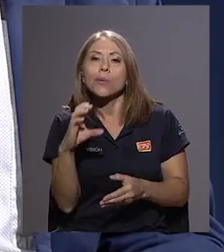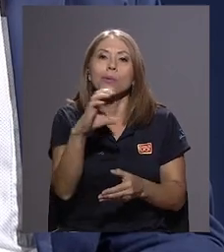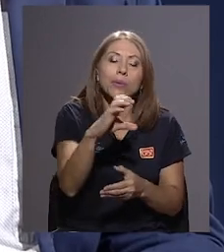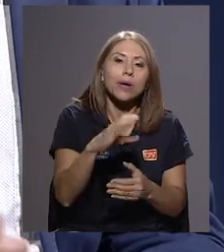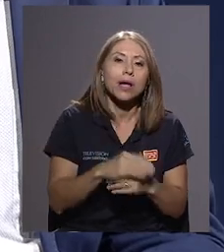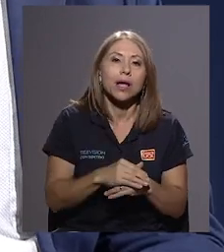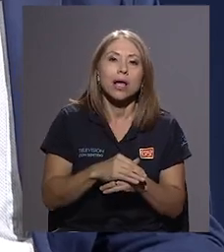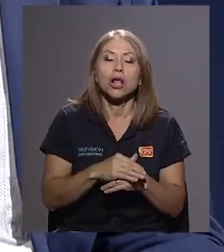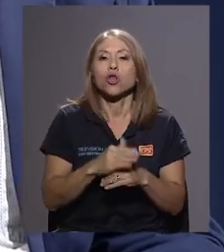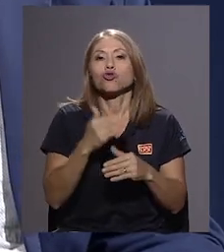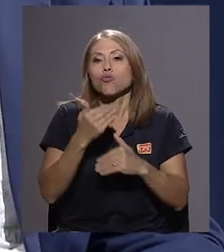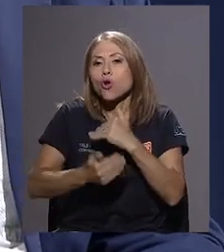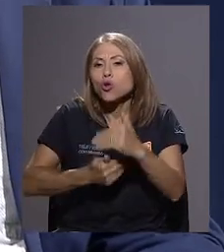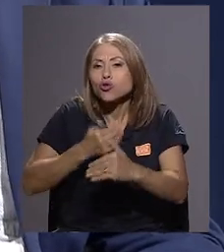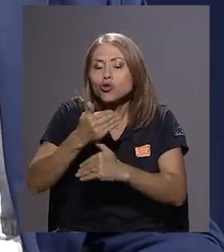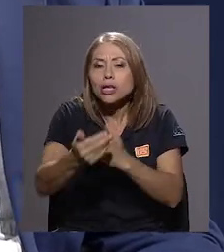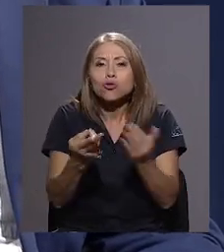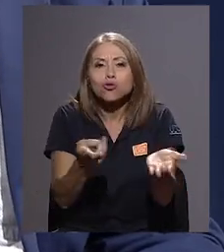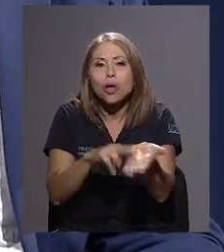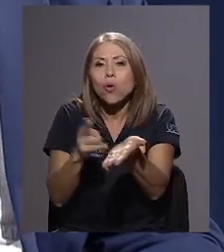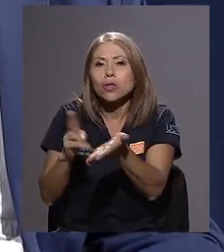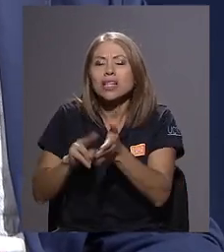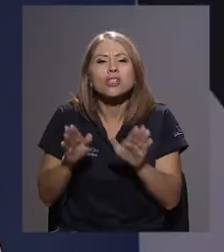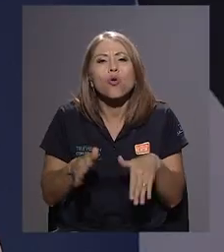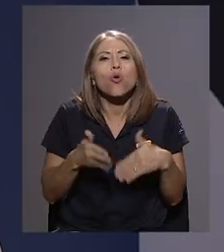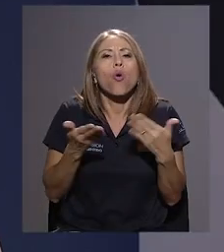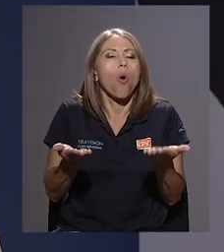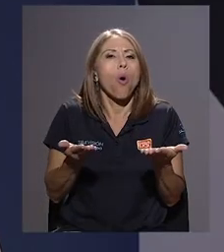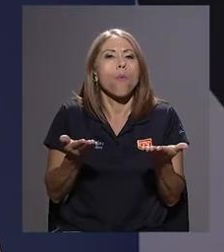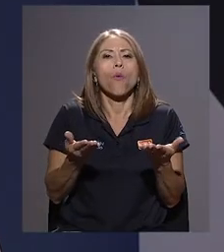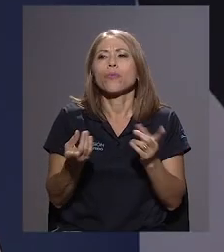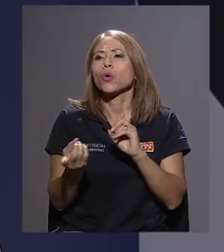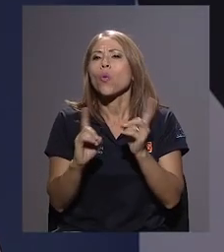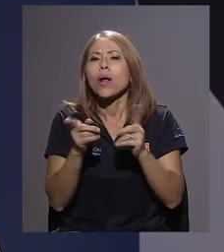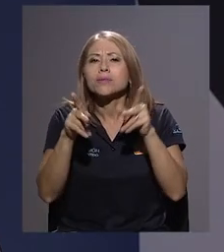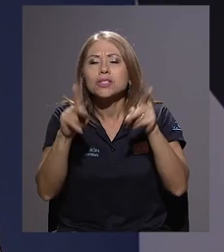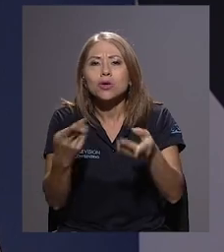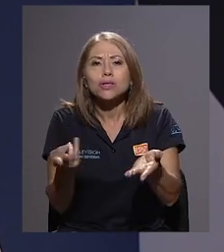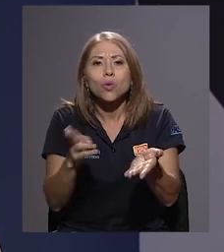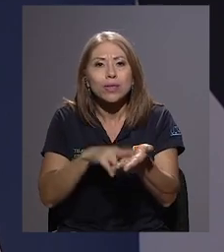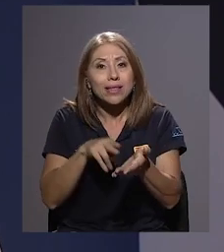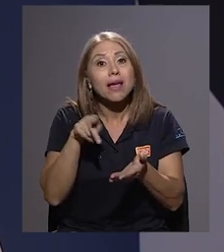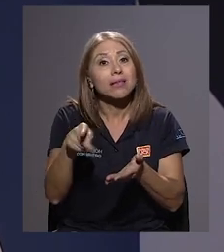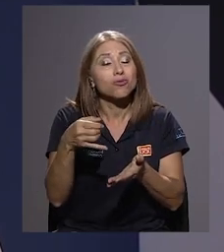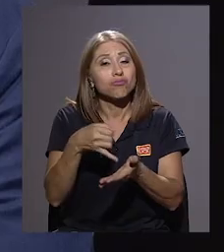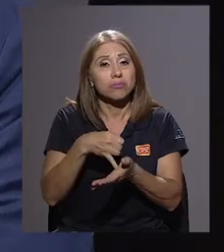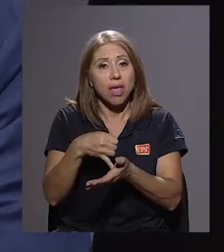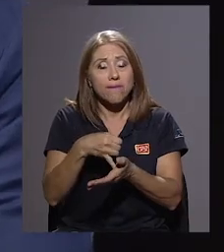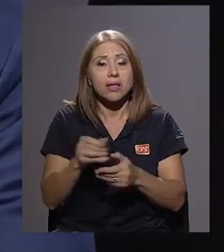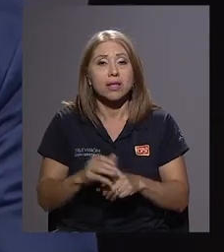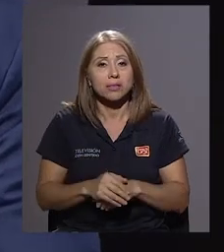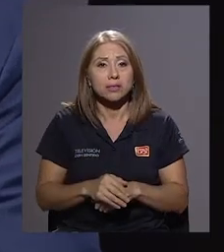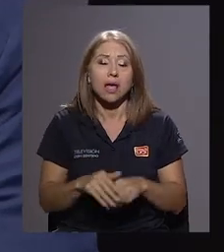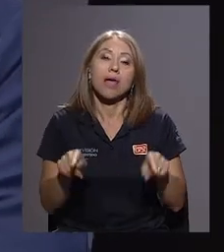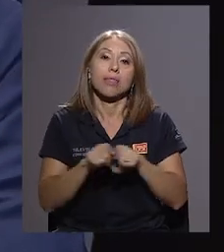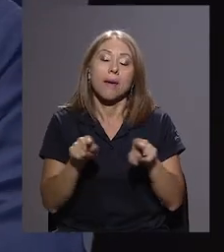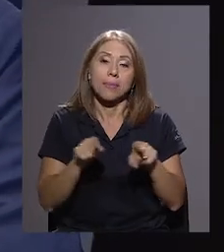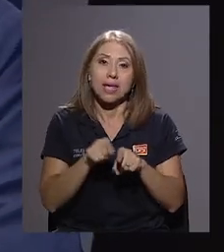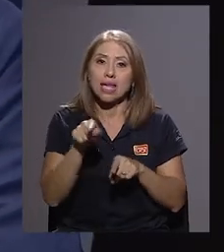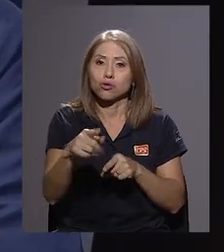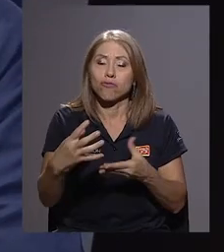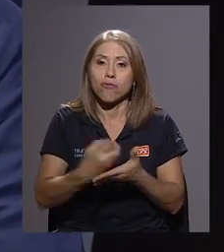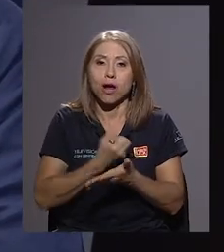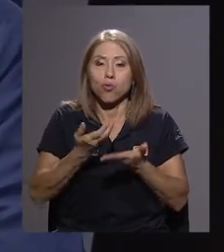contratación, cómo se contrata, por qué se contrata, cuáles son. Eso es una de las áreas más débiles en la parte de recursos